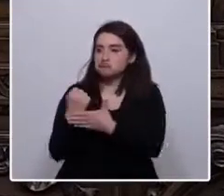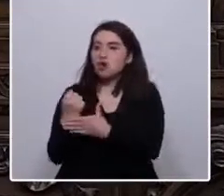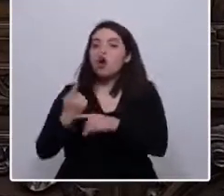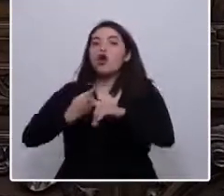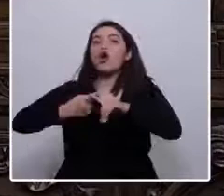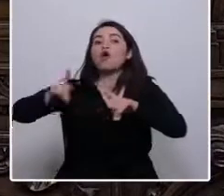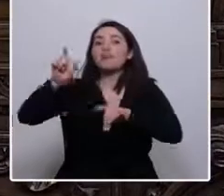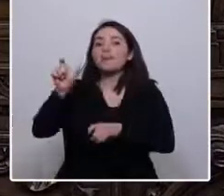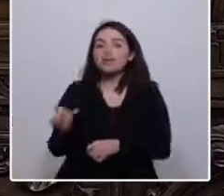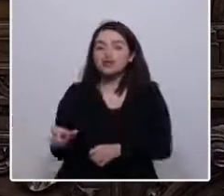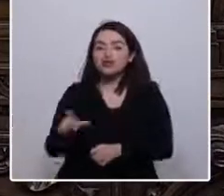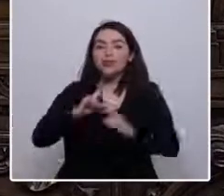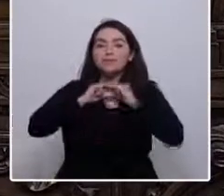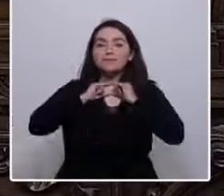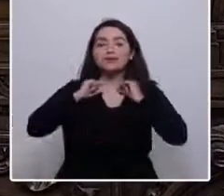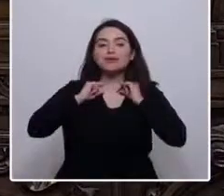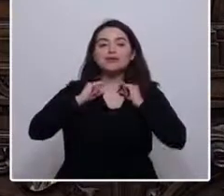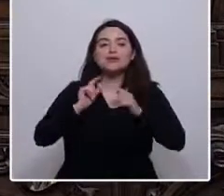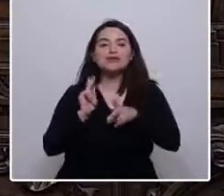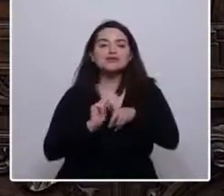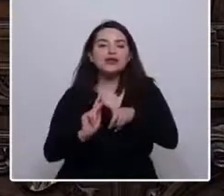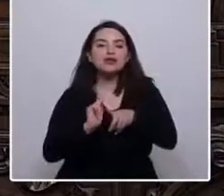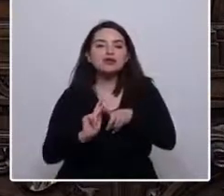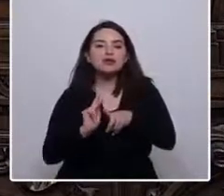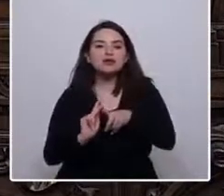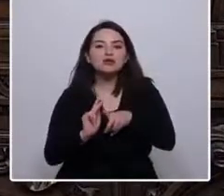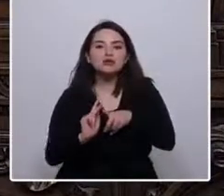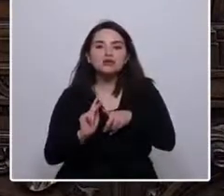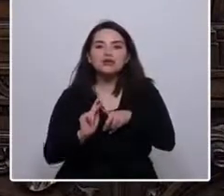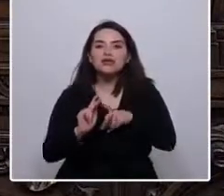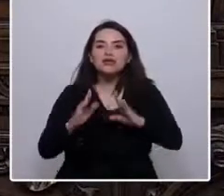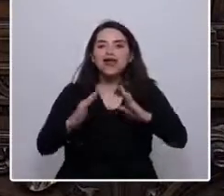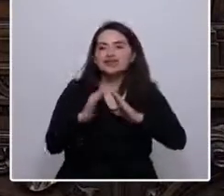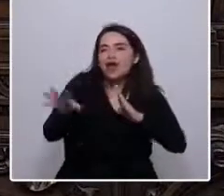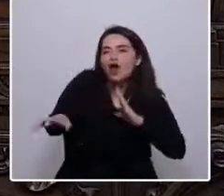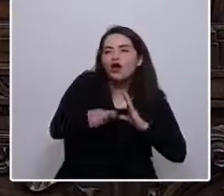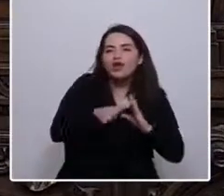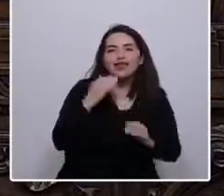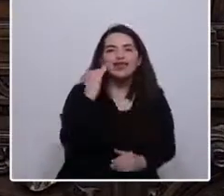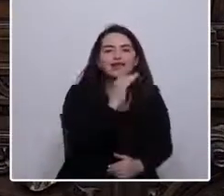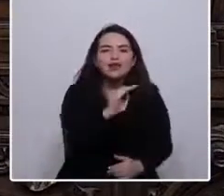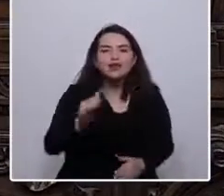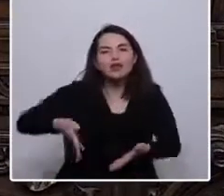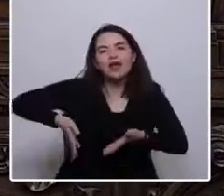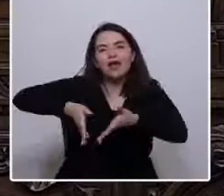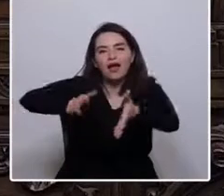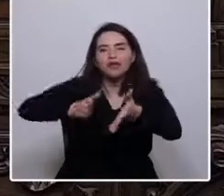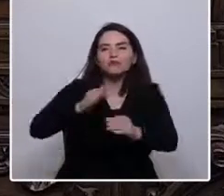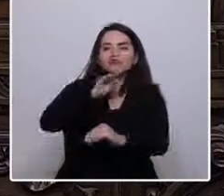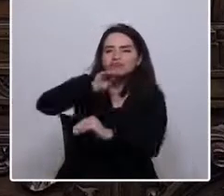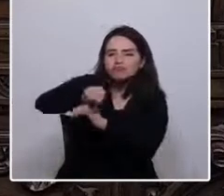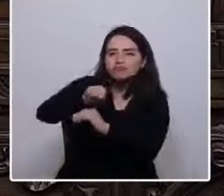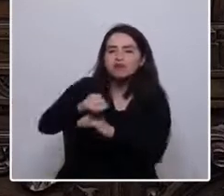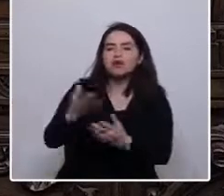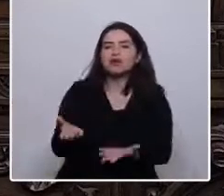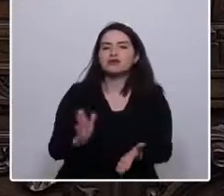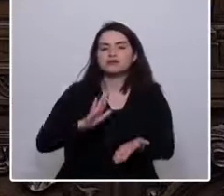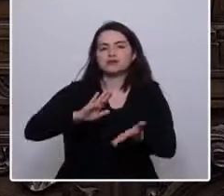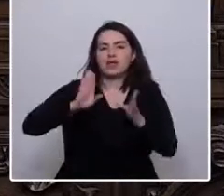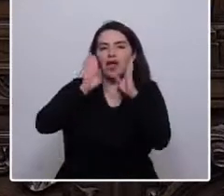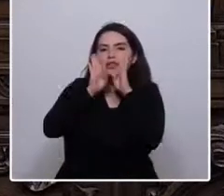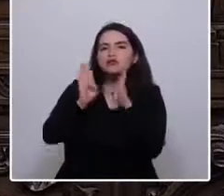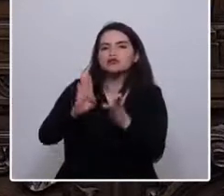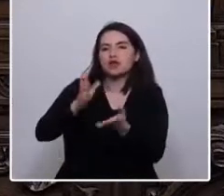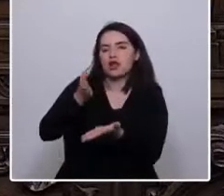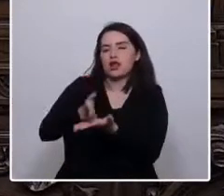crearon la obra de mi casa, que acogía a niños de la calle y les daba alimentación, salud y educación. Recuerdo noches de